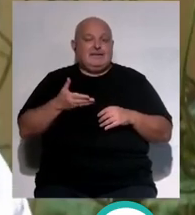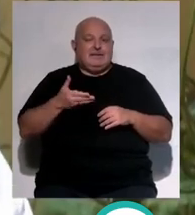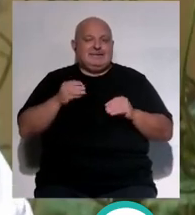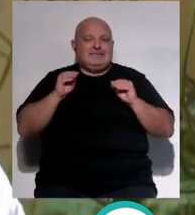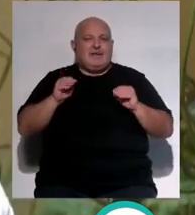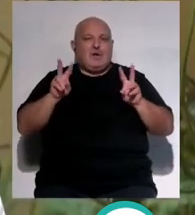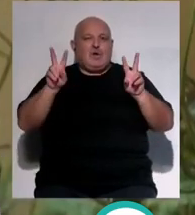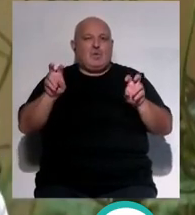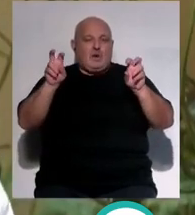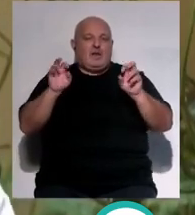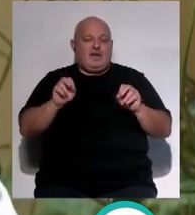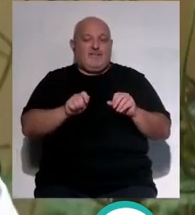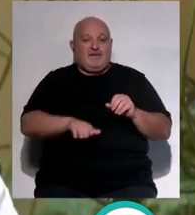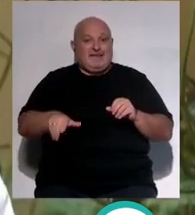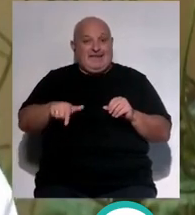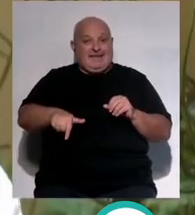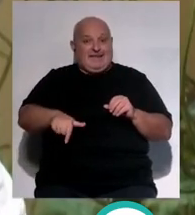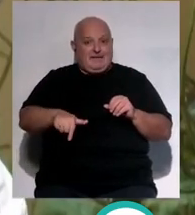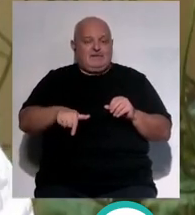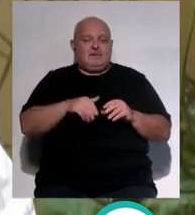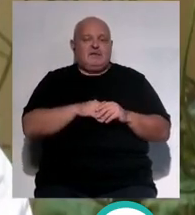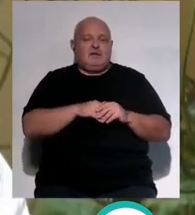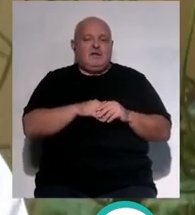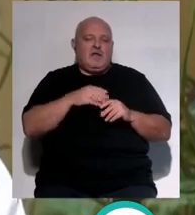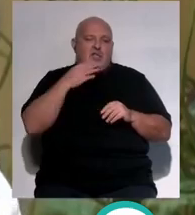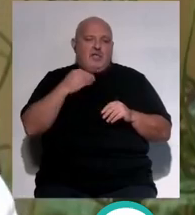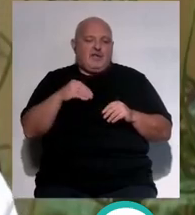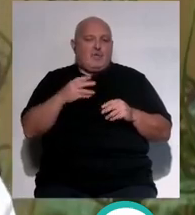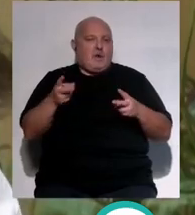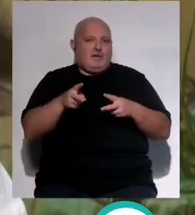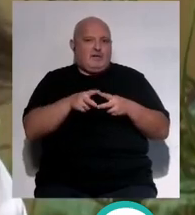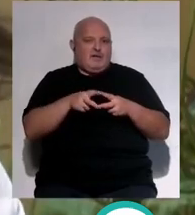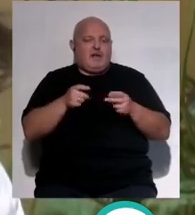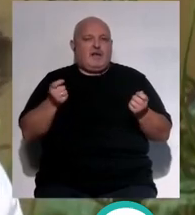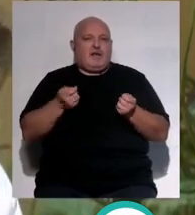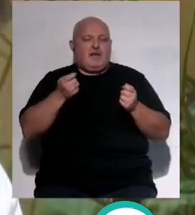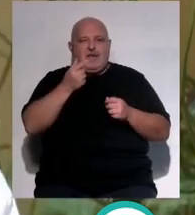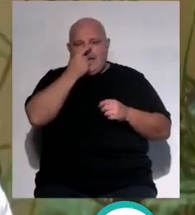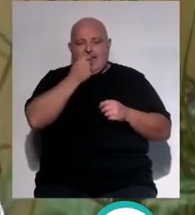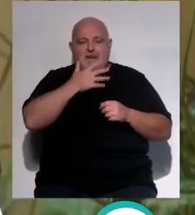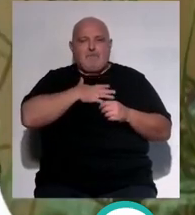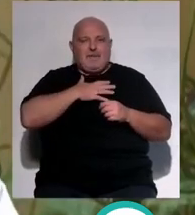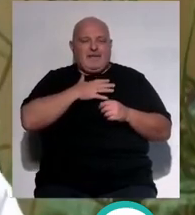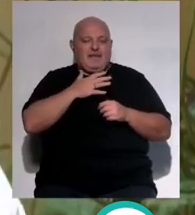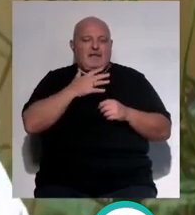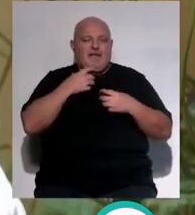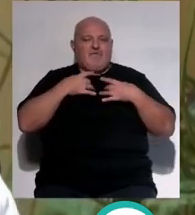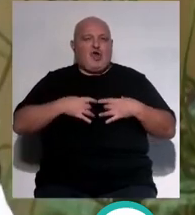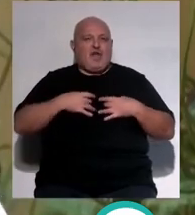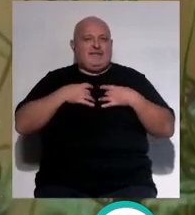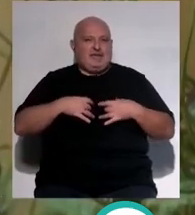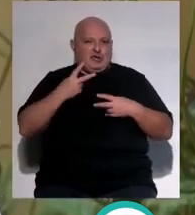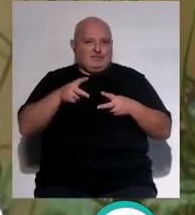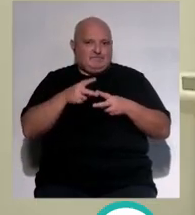resaltar en la edad infantil y la adolescencia es la campaña de la gripe y la campaña de la bronquiolitis.